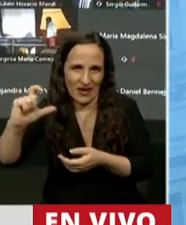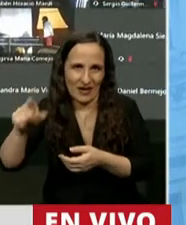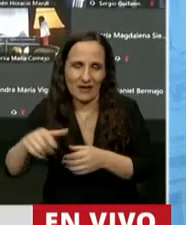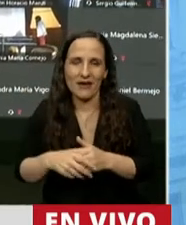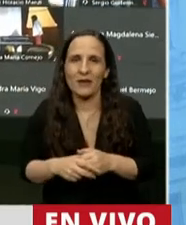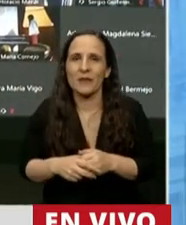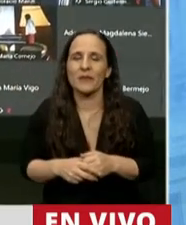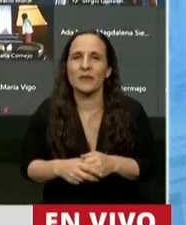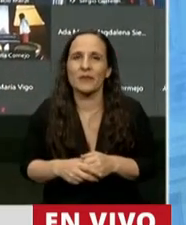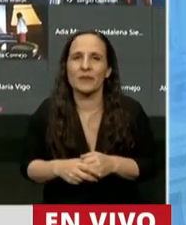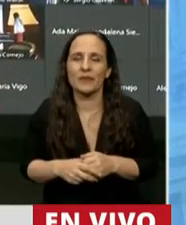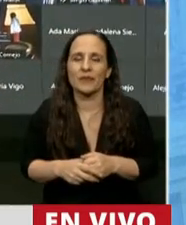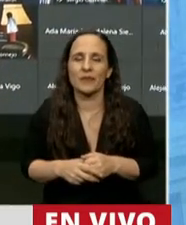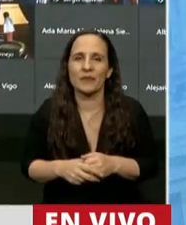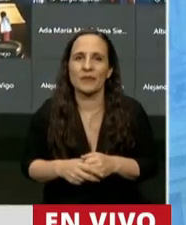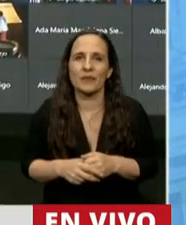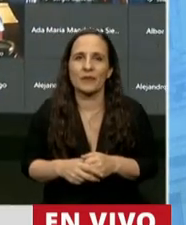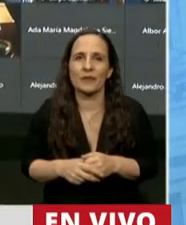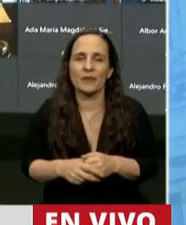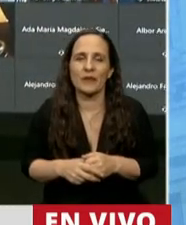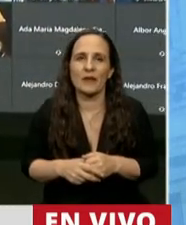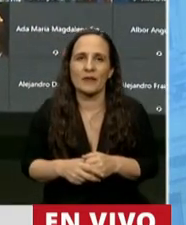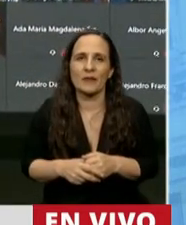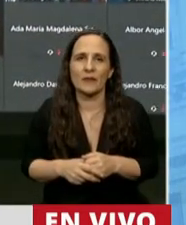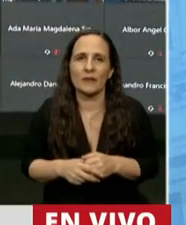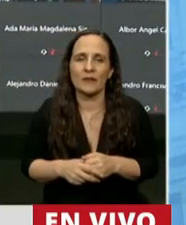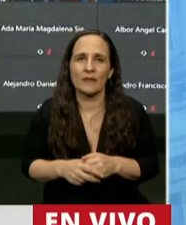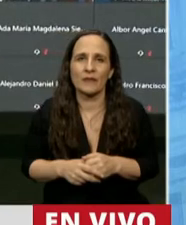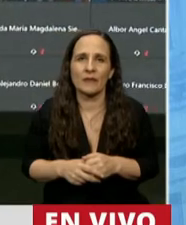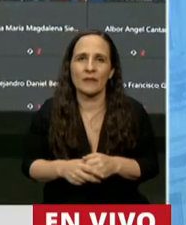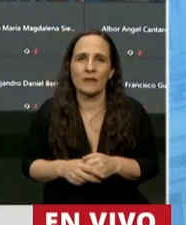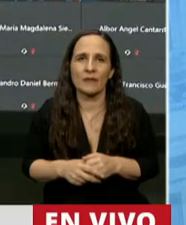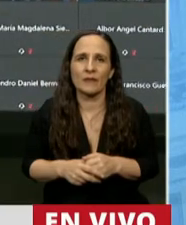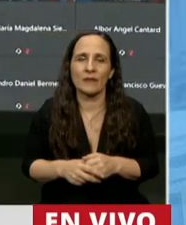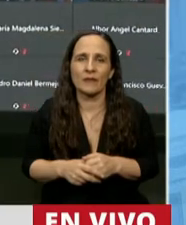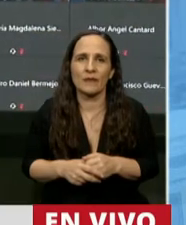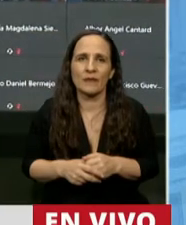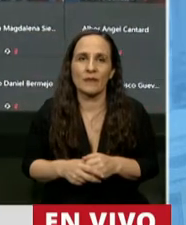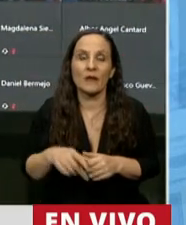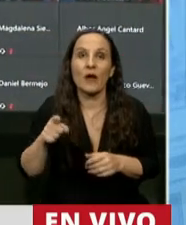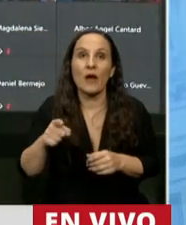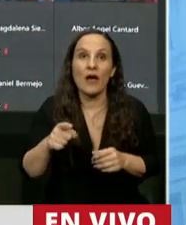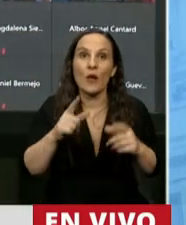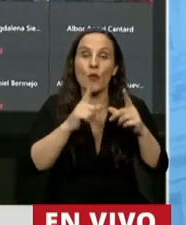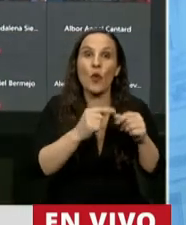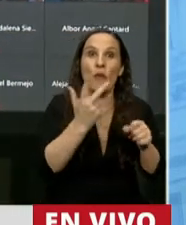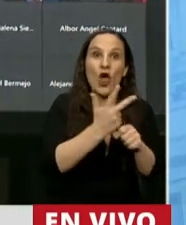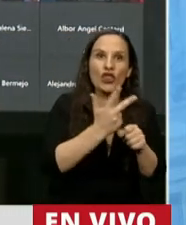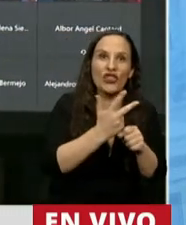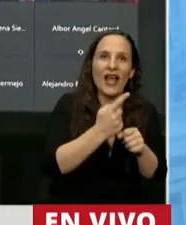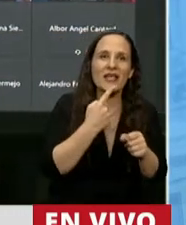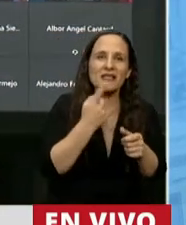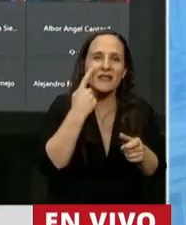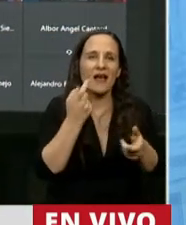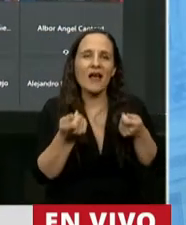al querido precedente. Es decir, el 3 regula lo que va a suceder para garantizar